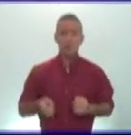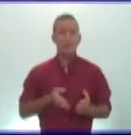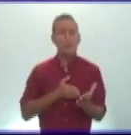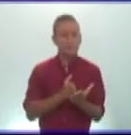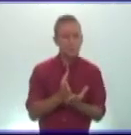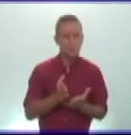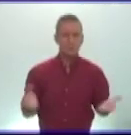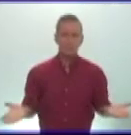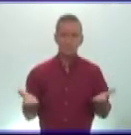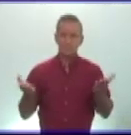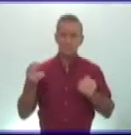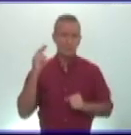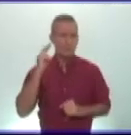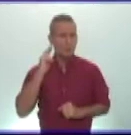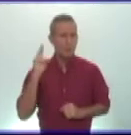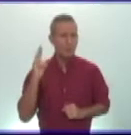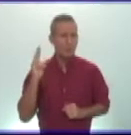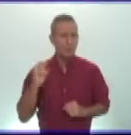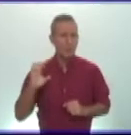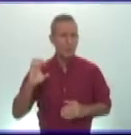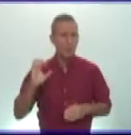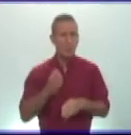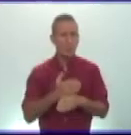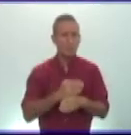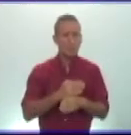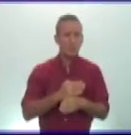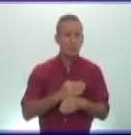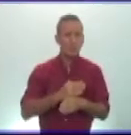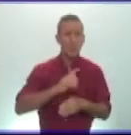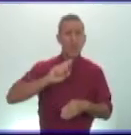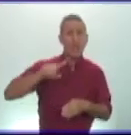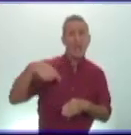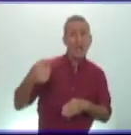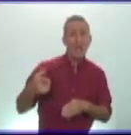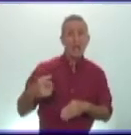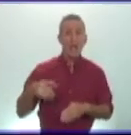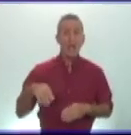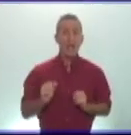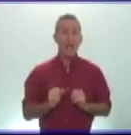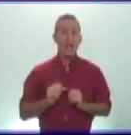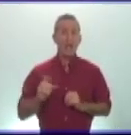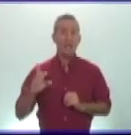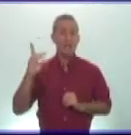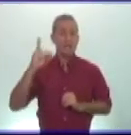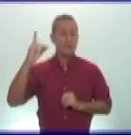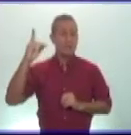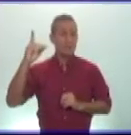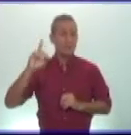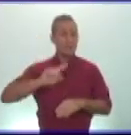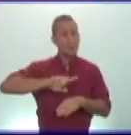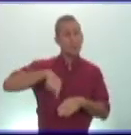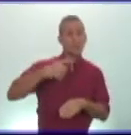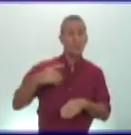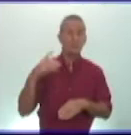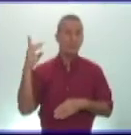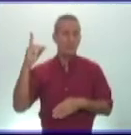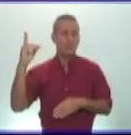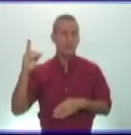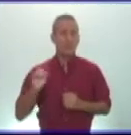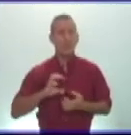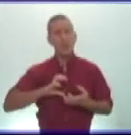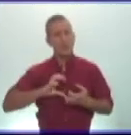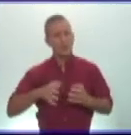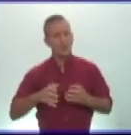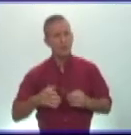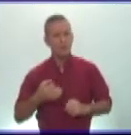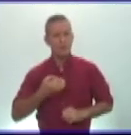en el material bueno el concepto antes de cristo y después de cristo es importante que entendamos muchachos que alguna manera también de expresar cuando